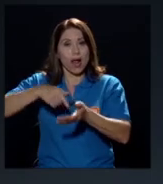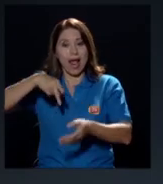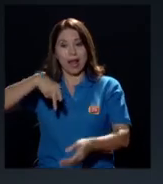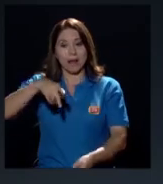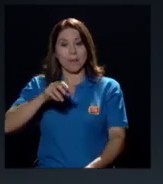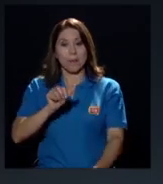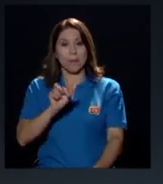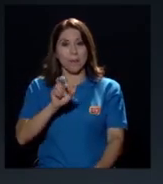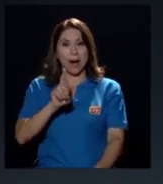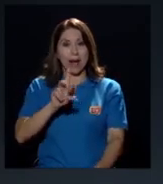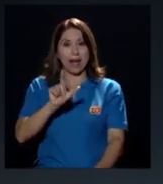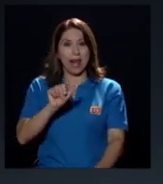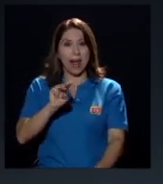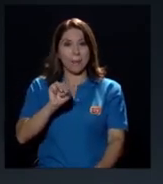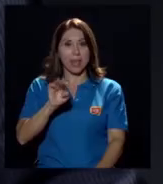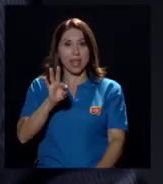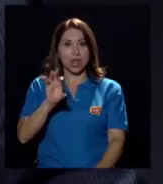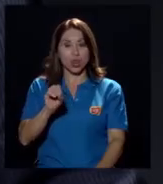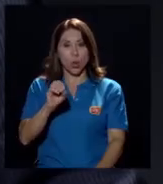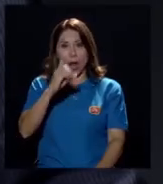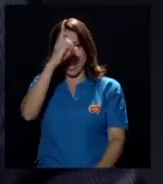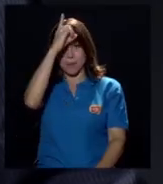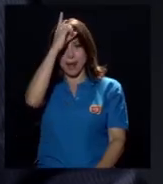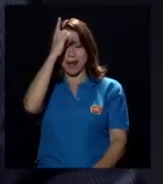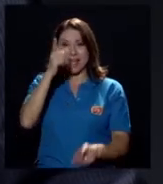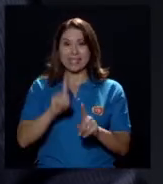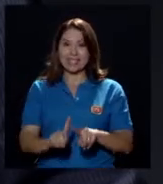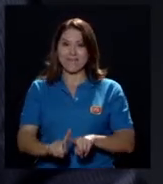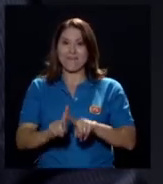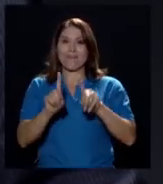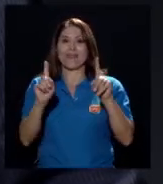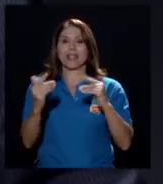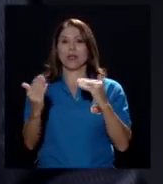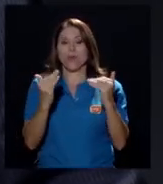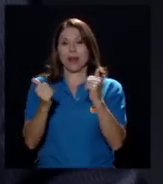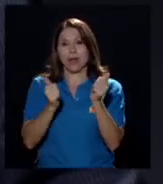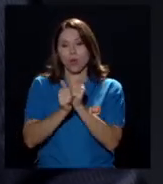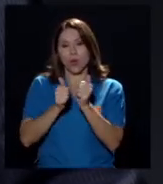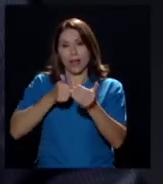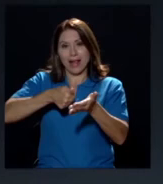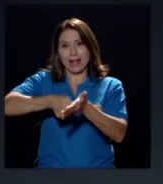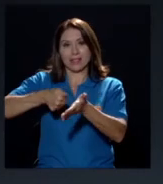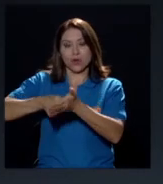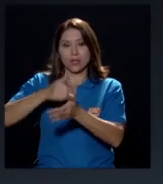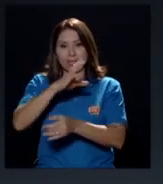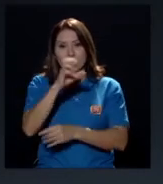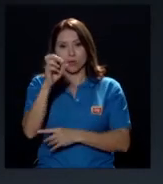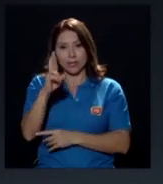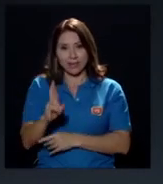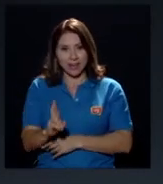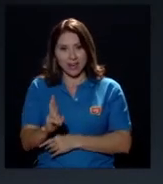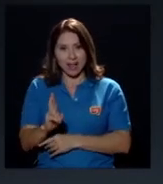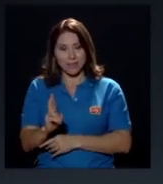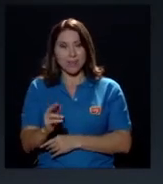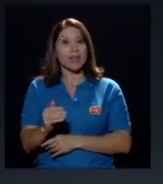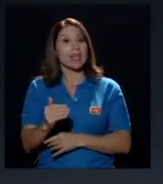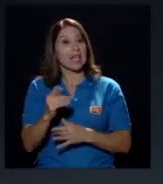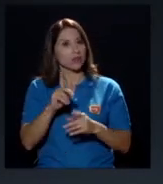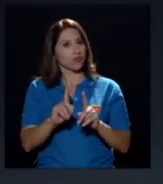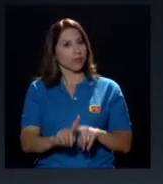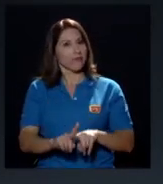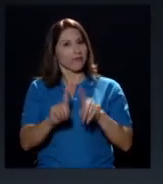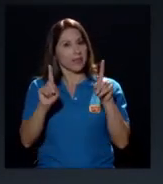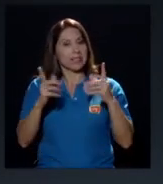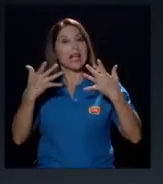Alemán es distinta de las elecciones que conocemos en Costa Rica que tienen una naturaleza diferente. Aunque Alemania